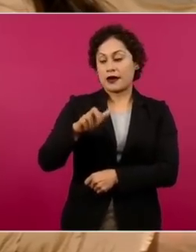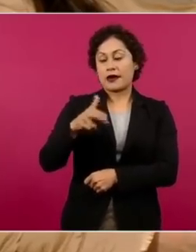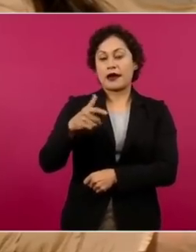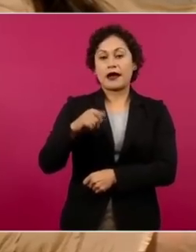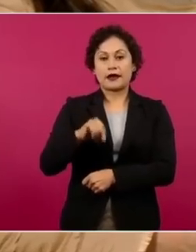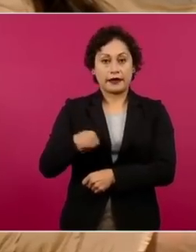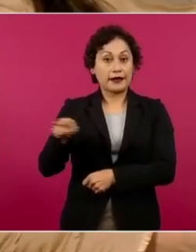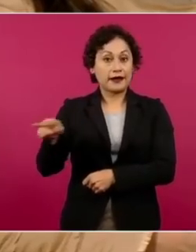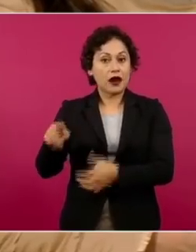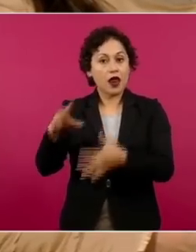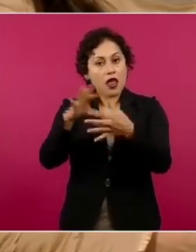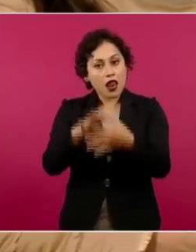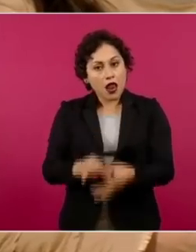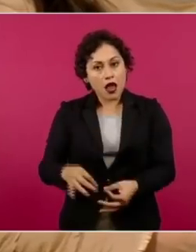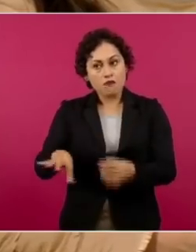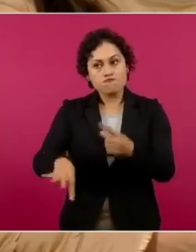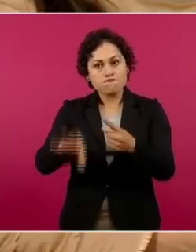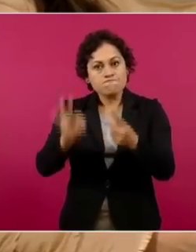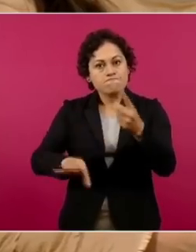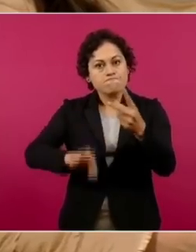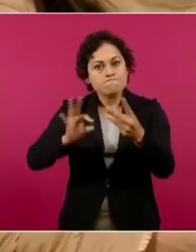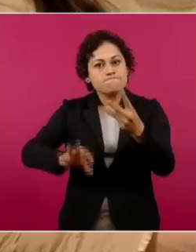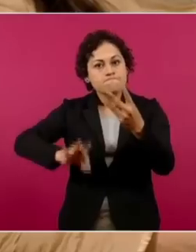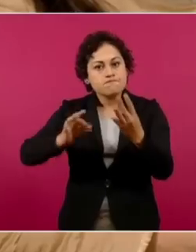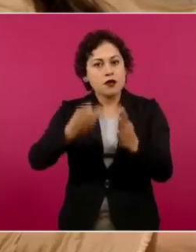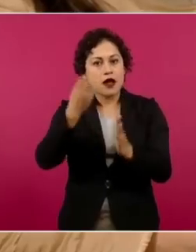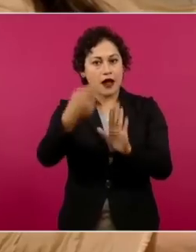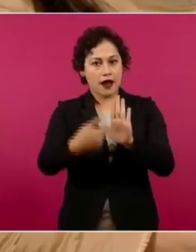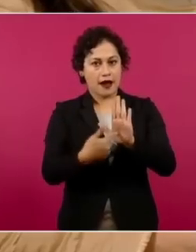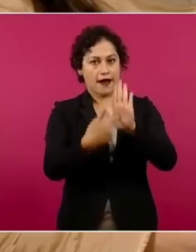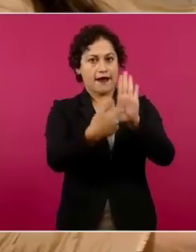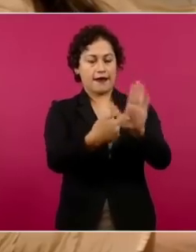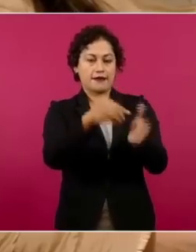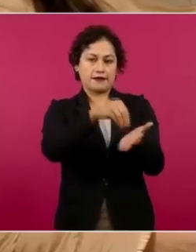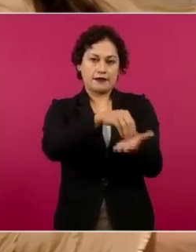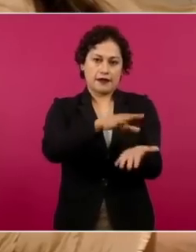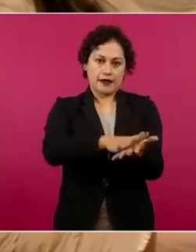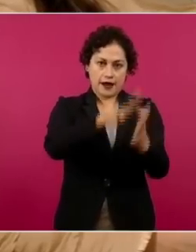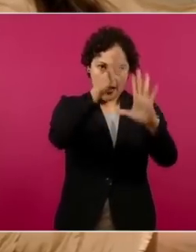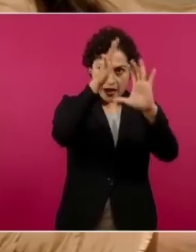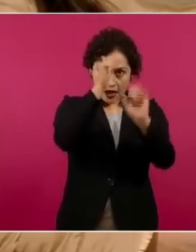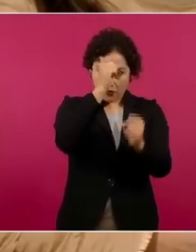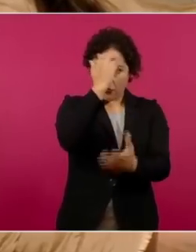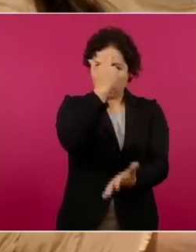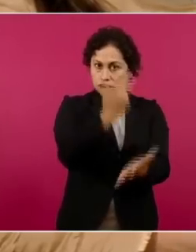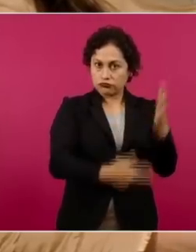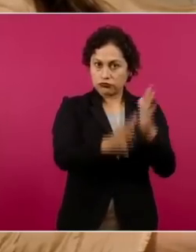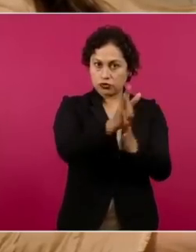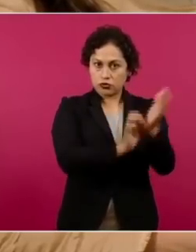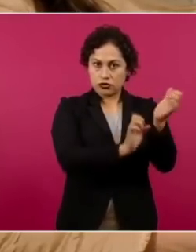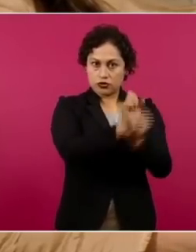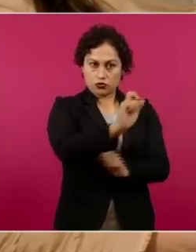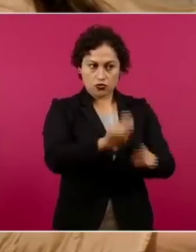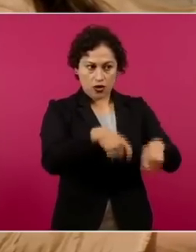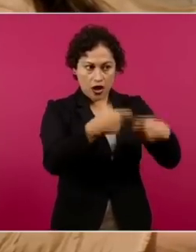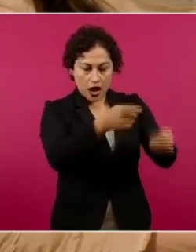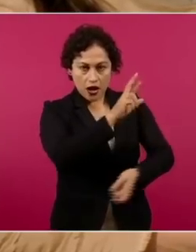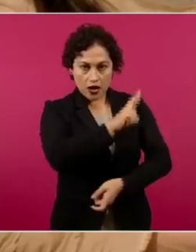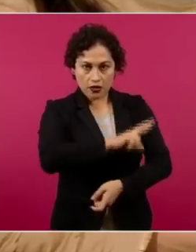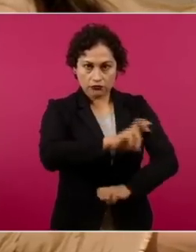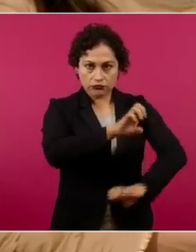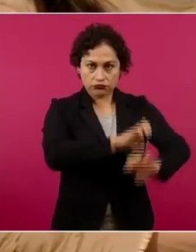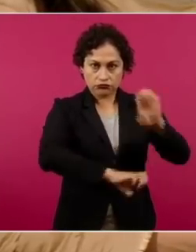varios momentos que ese es un acuerdo que es inconstitucional y que esa